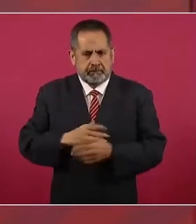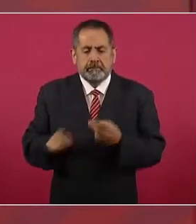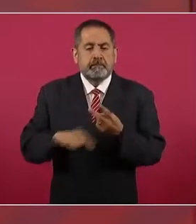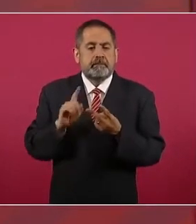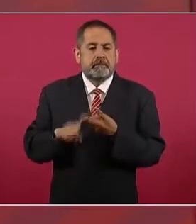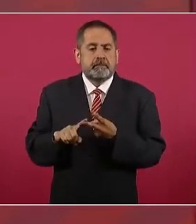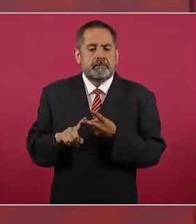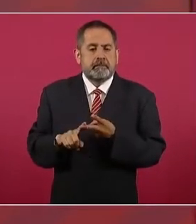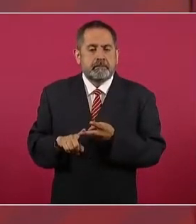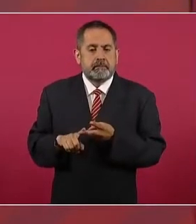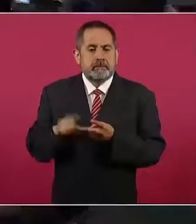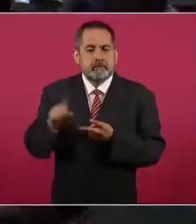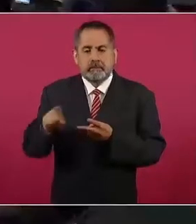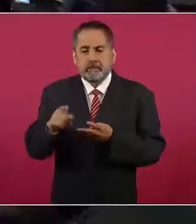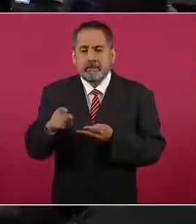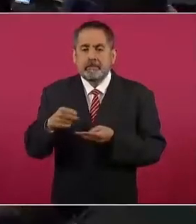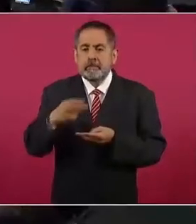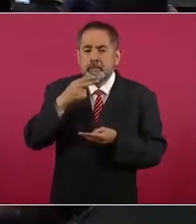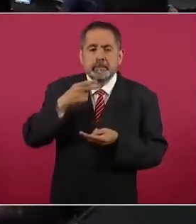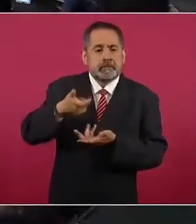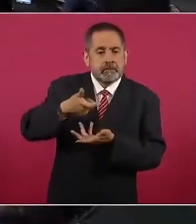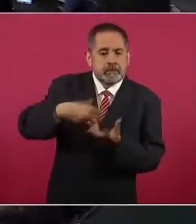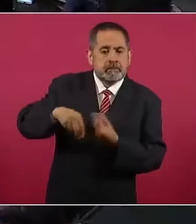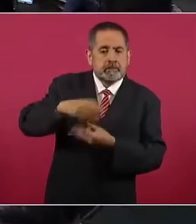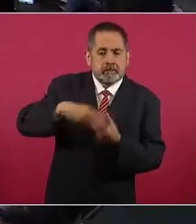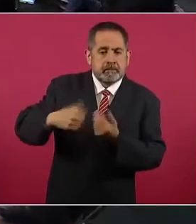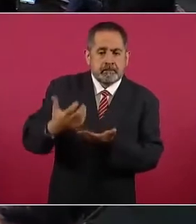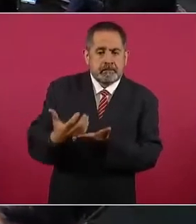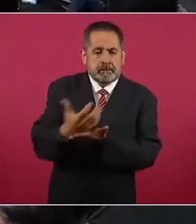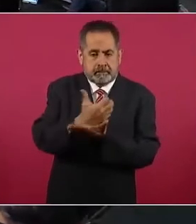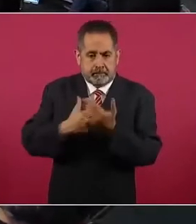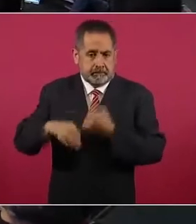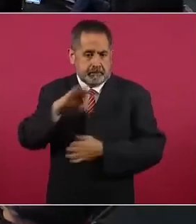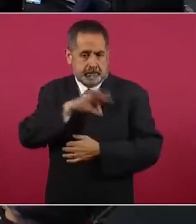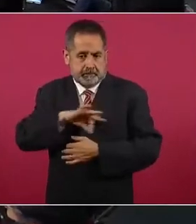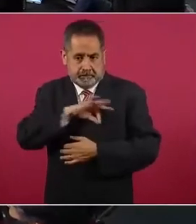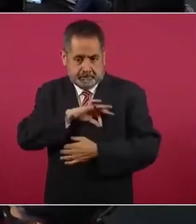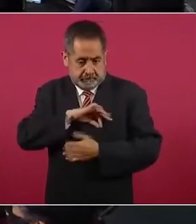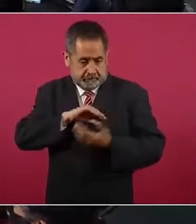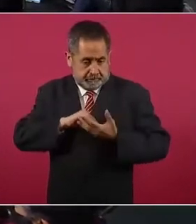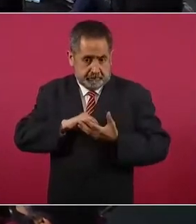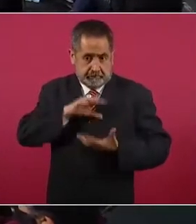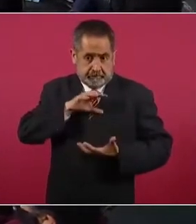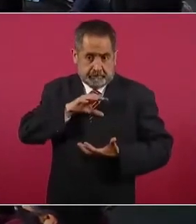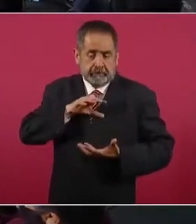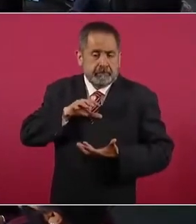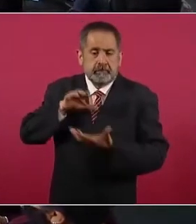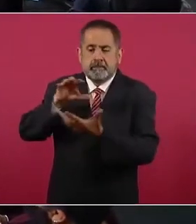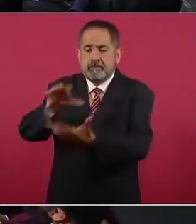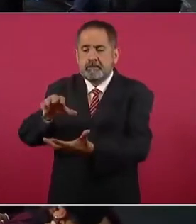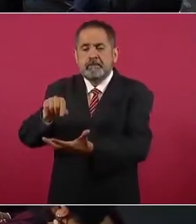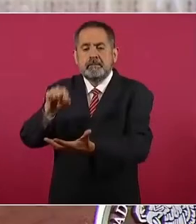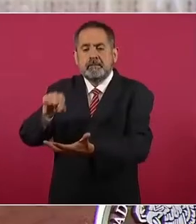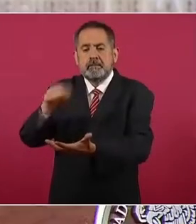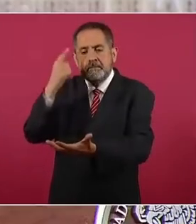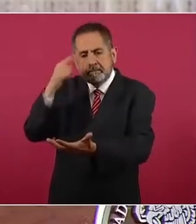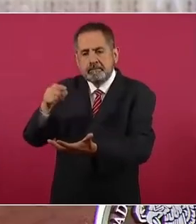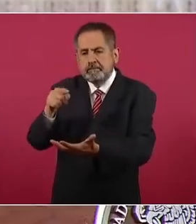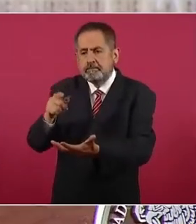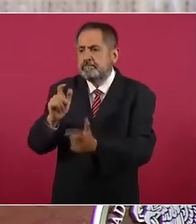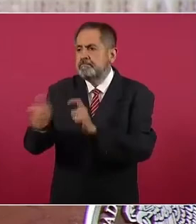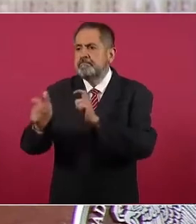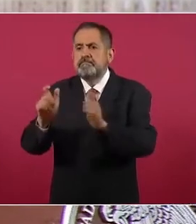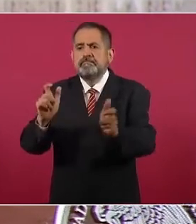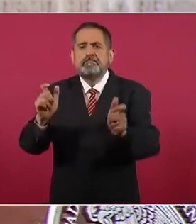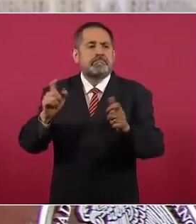y que las utilidades se van a destinar al pago